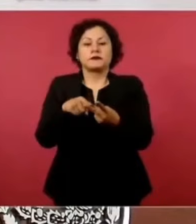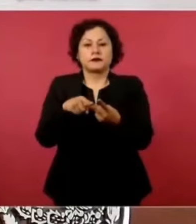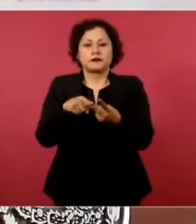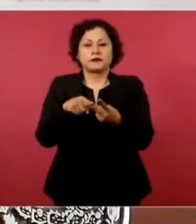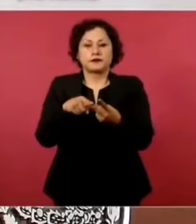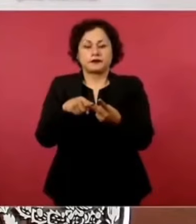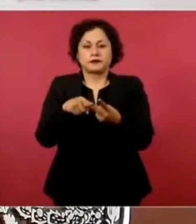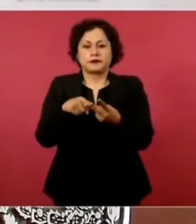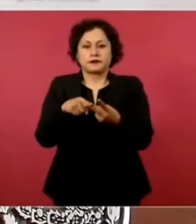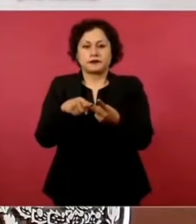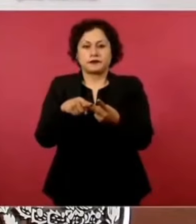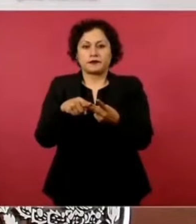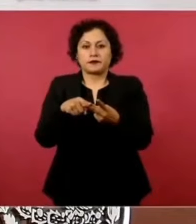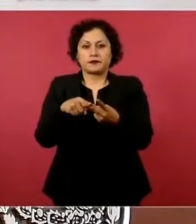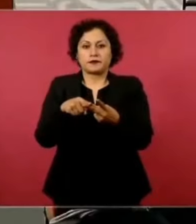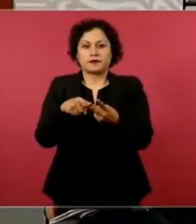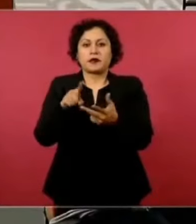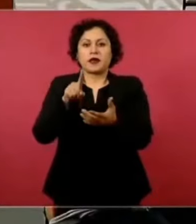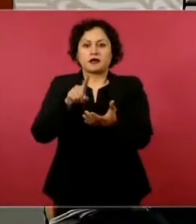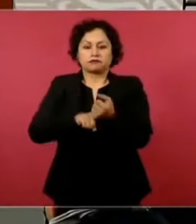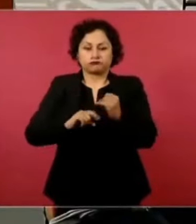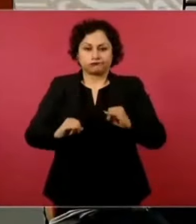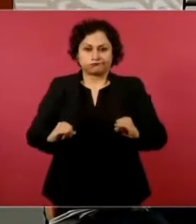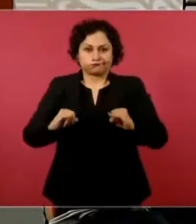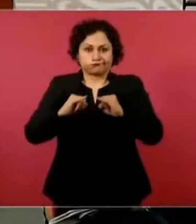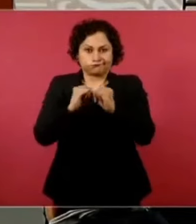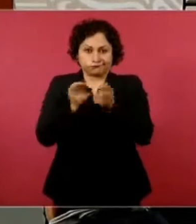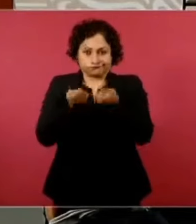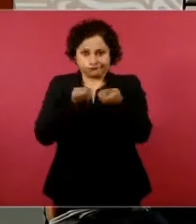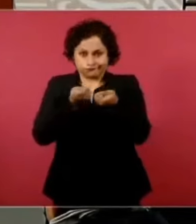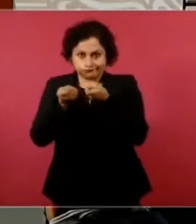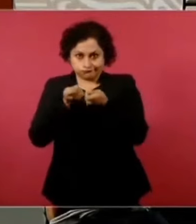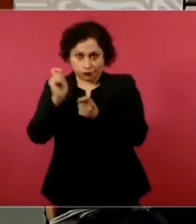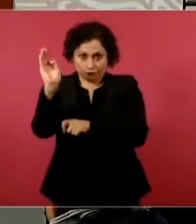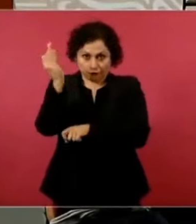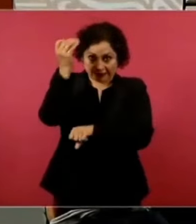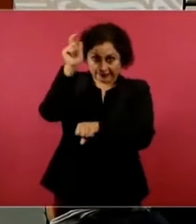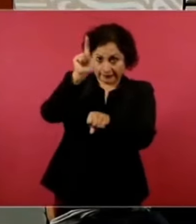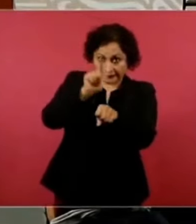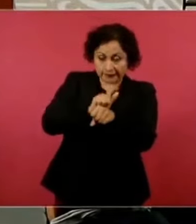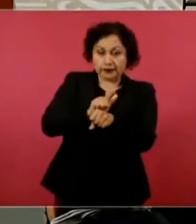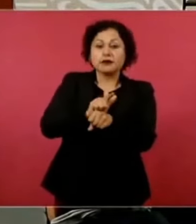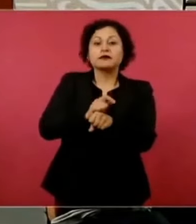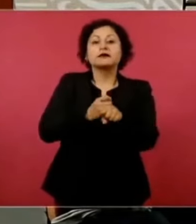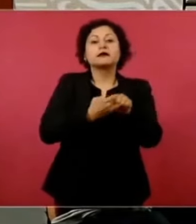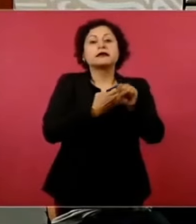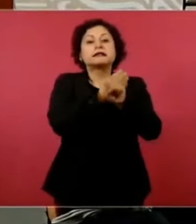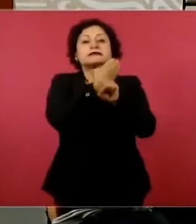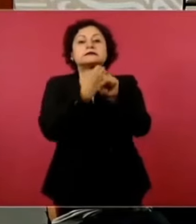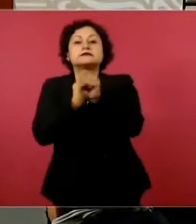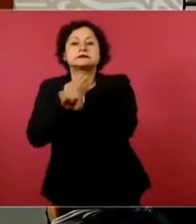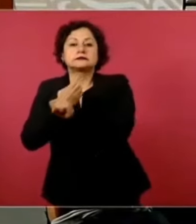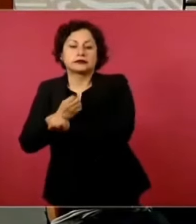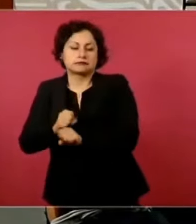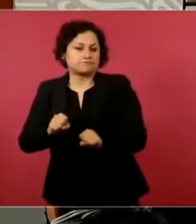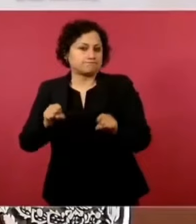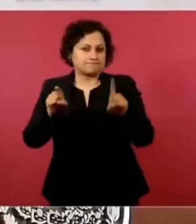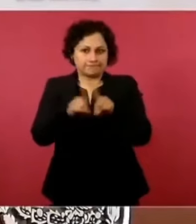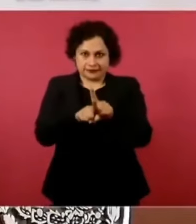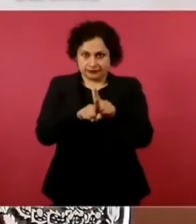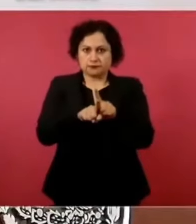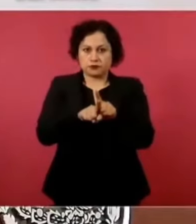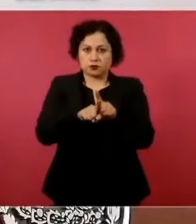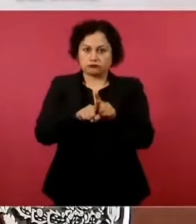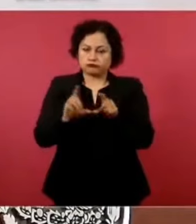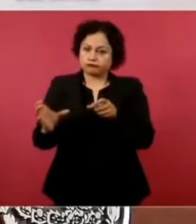control, tanto federales como de las entidades federativas y otros